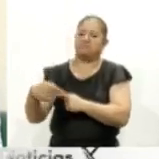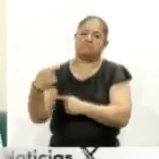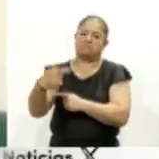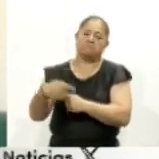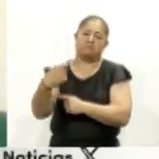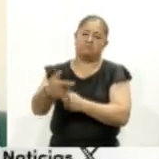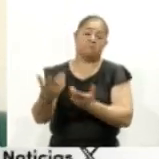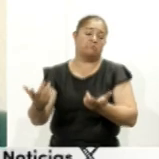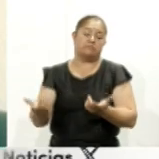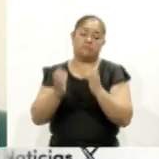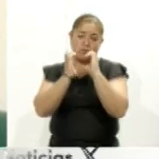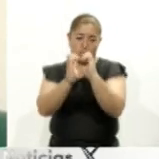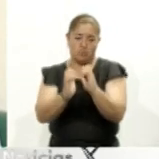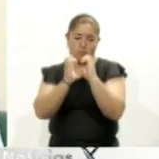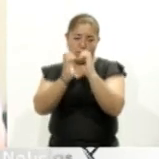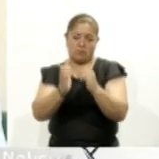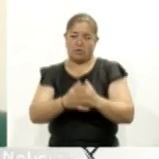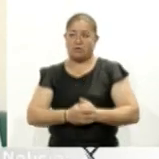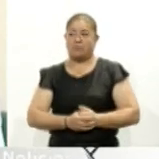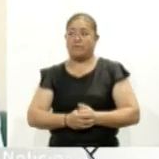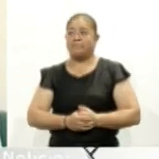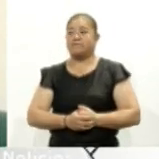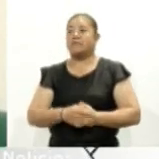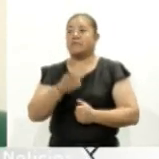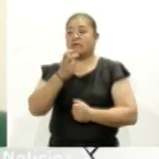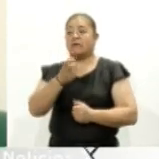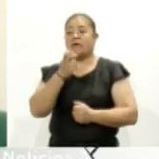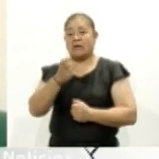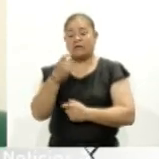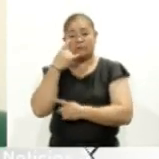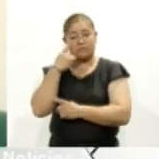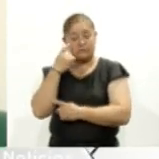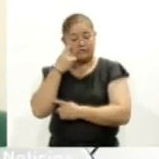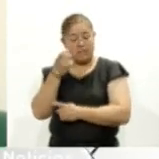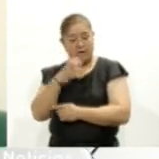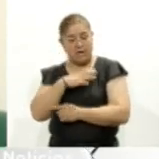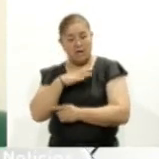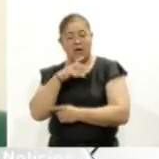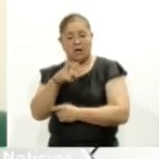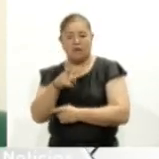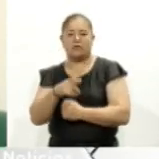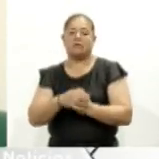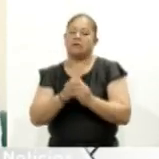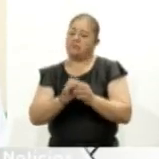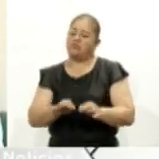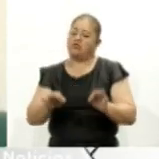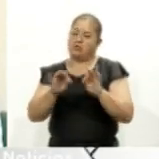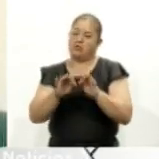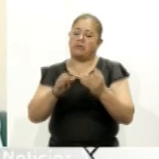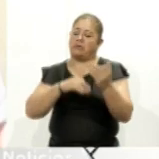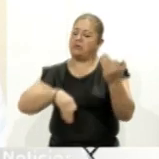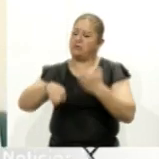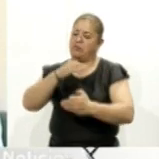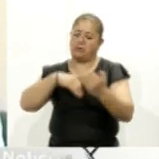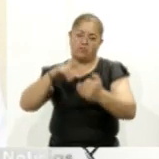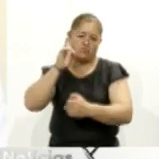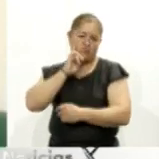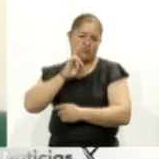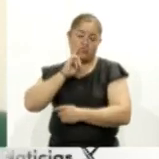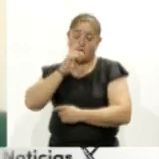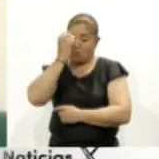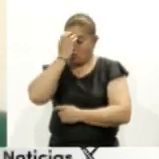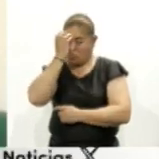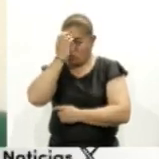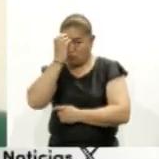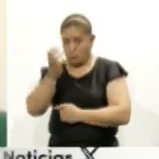el cuidado de ese sangrado que se produce, entonces es importante que todas las mujeres sepan y que tengan